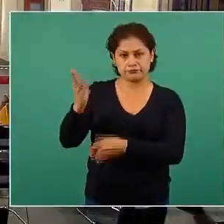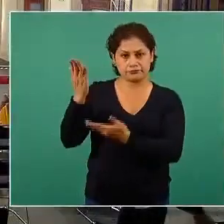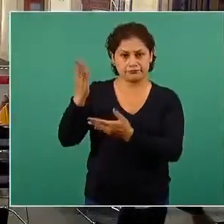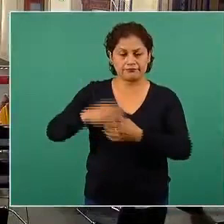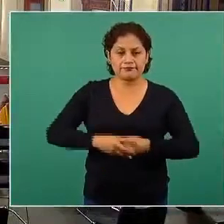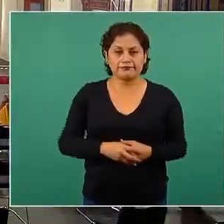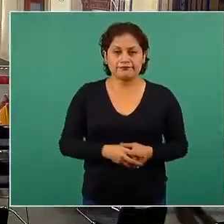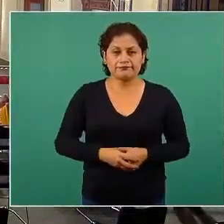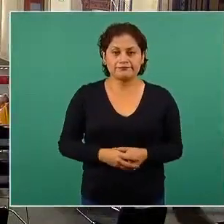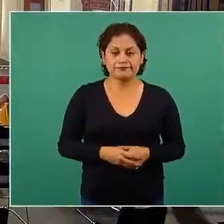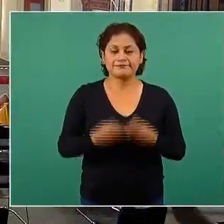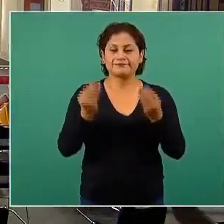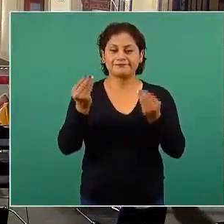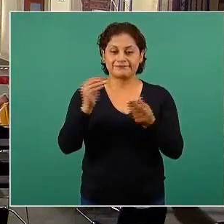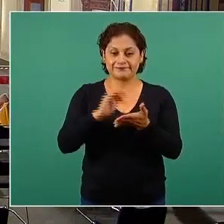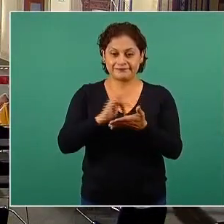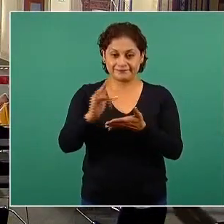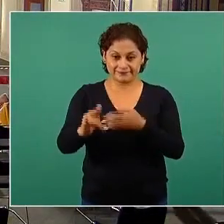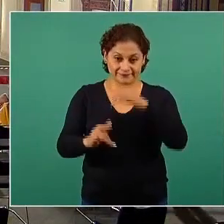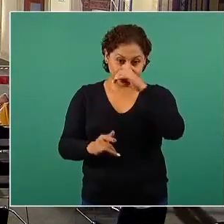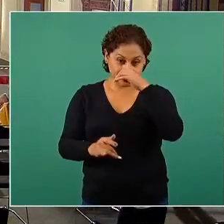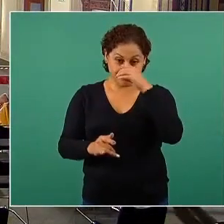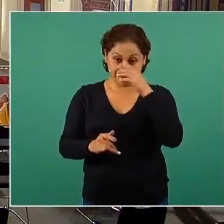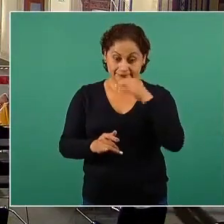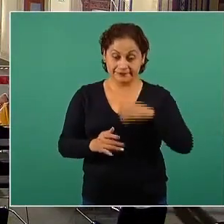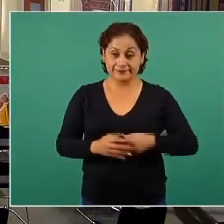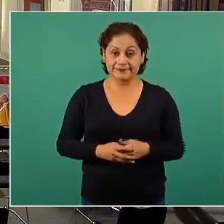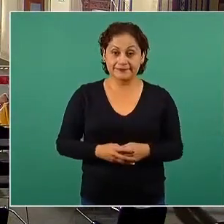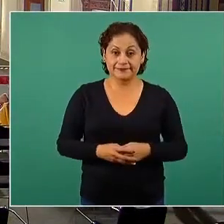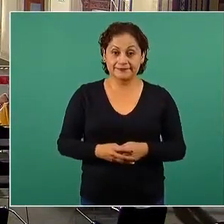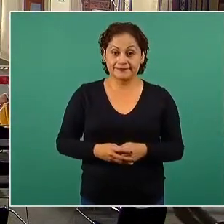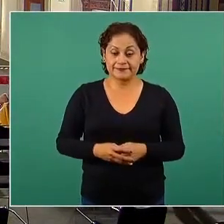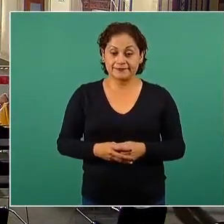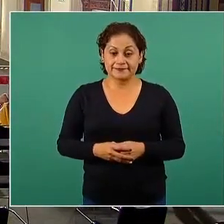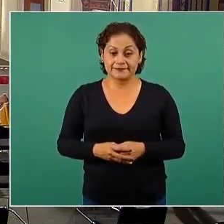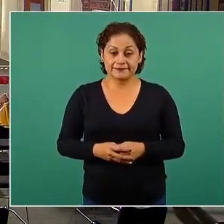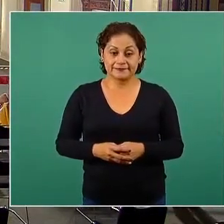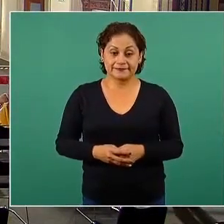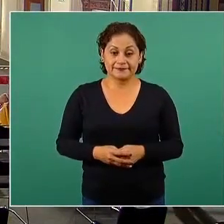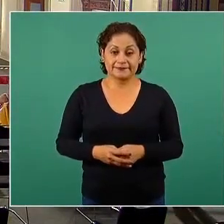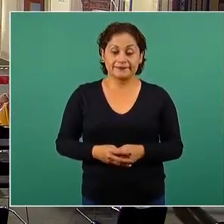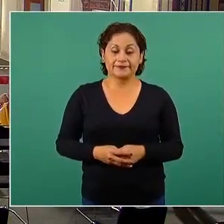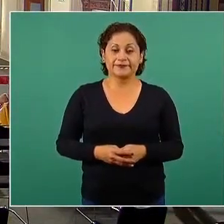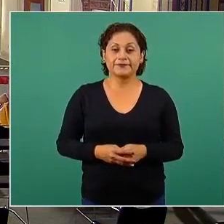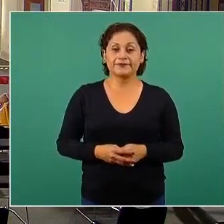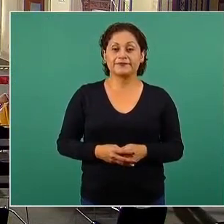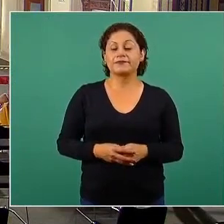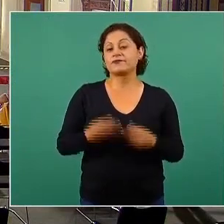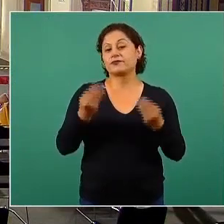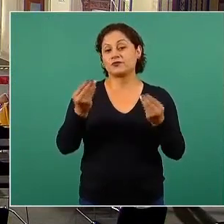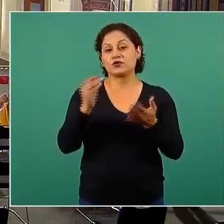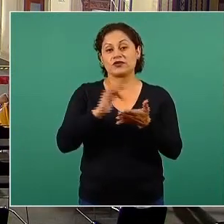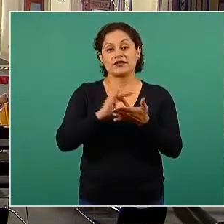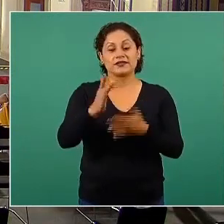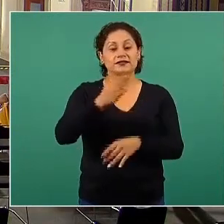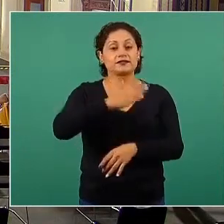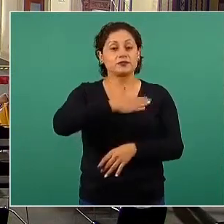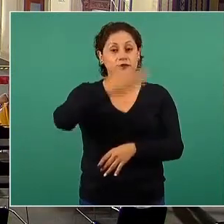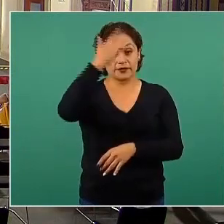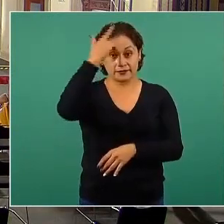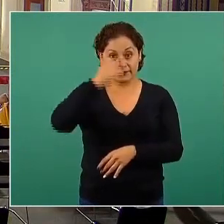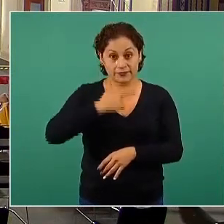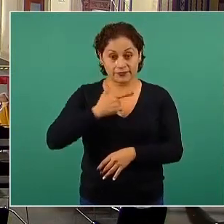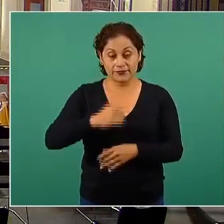Muchas gracias. Excelencia. Muy bien, muchas gracias, muy buenas noches.